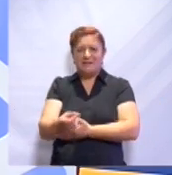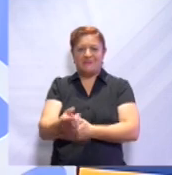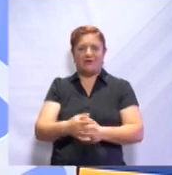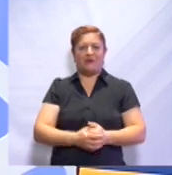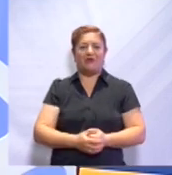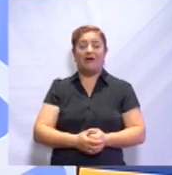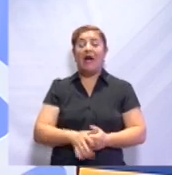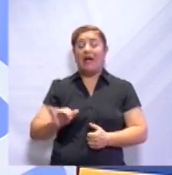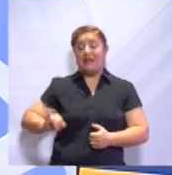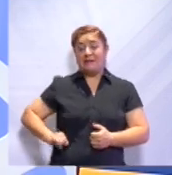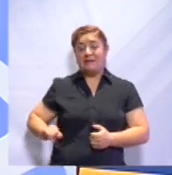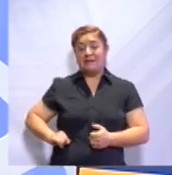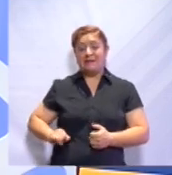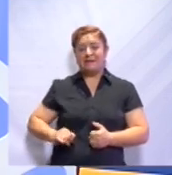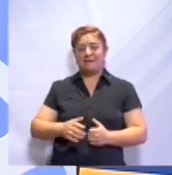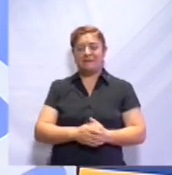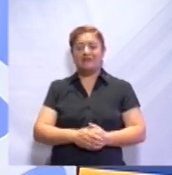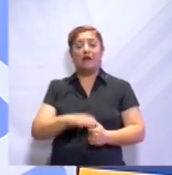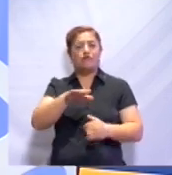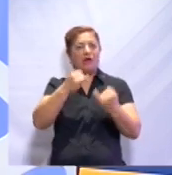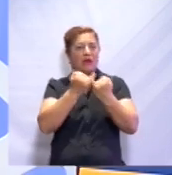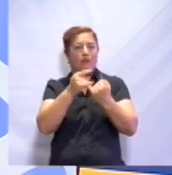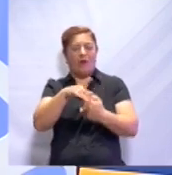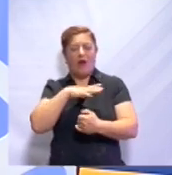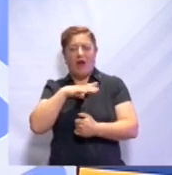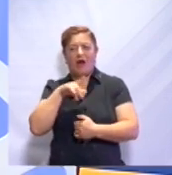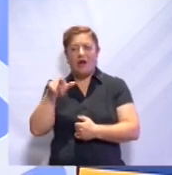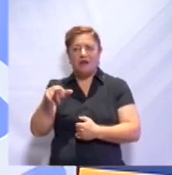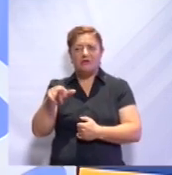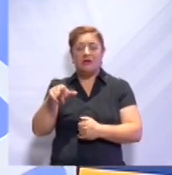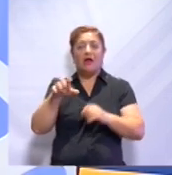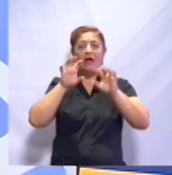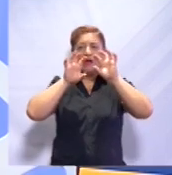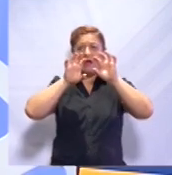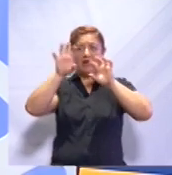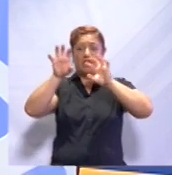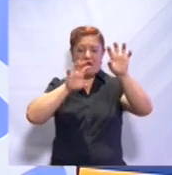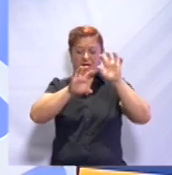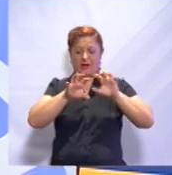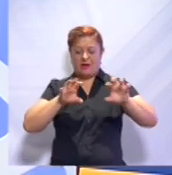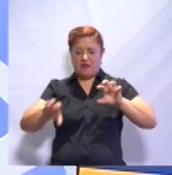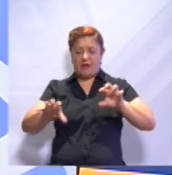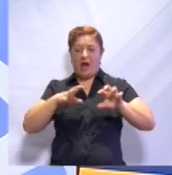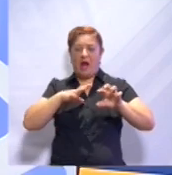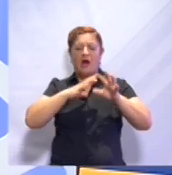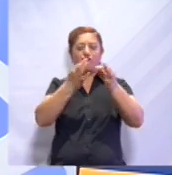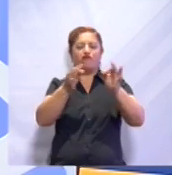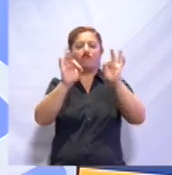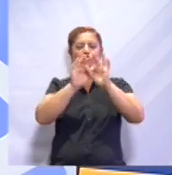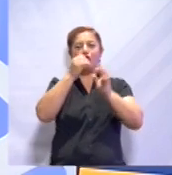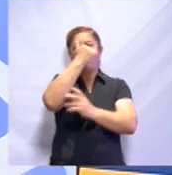Interesante. ¿Cómo sé que cada continente o país tiene su forma?